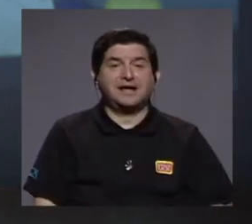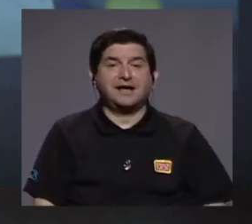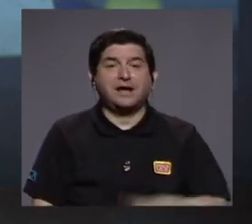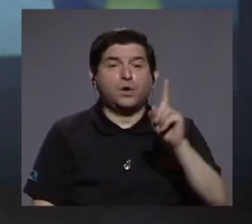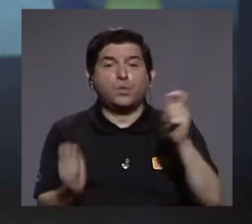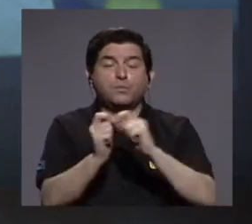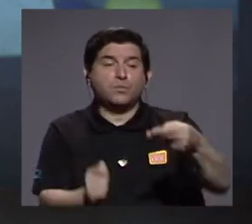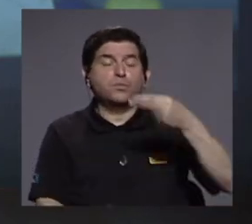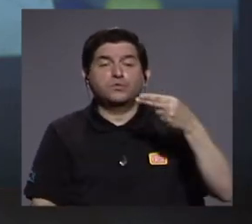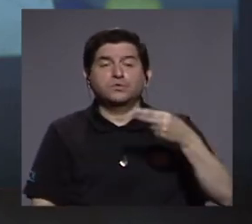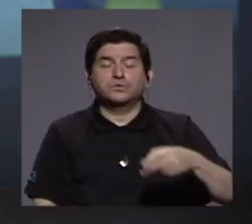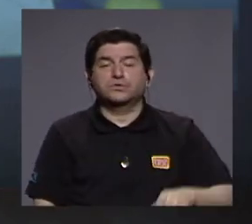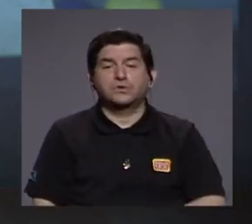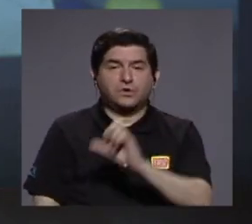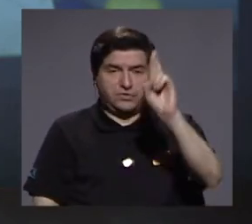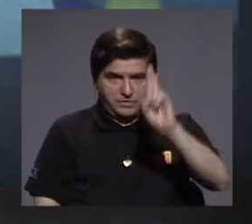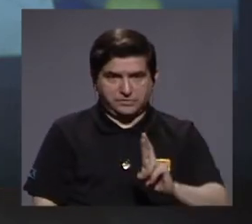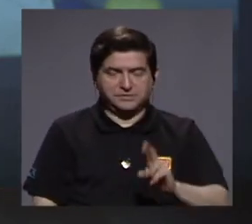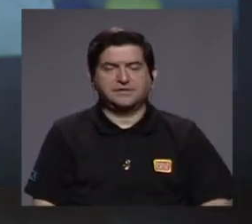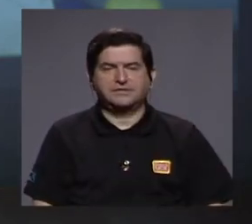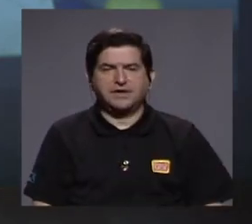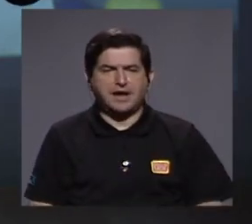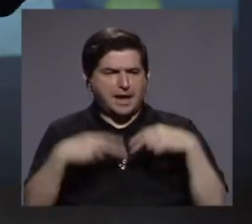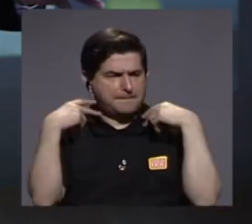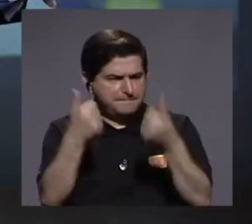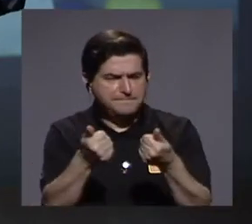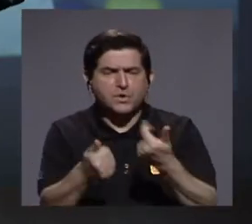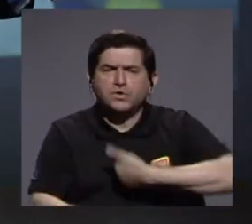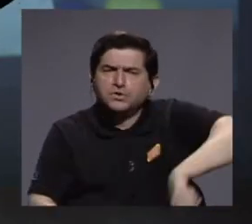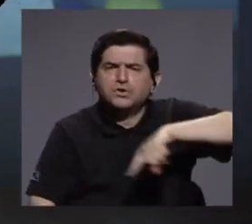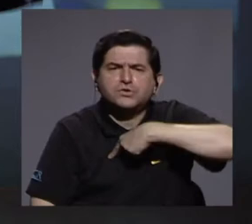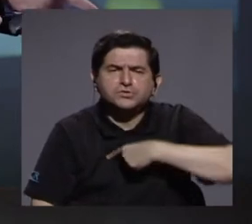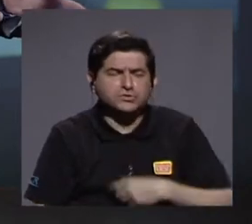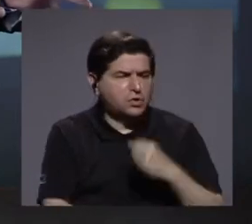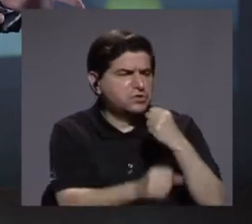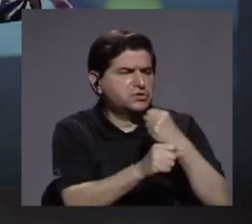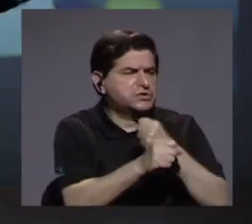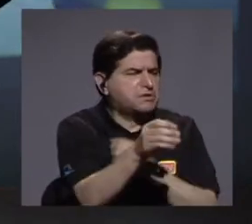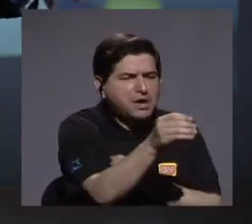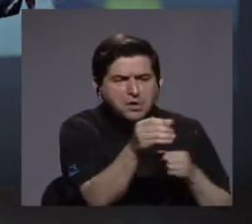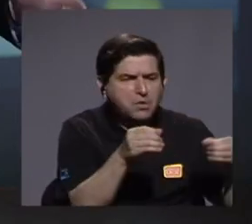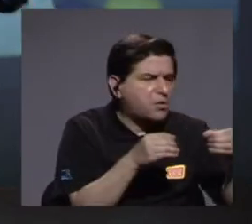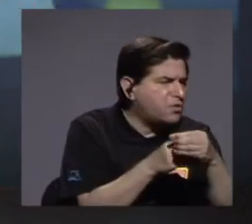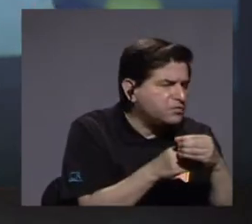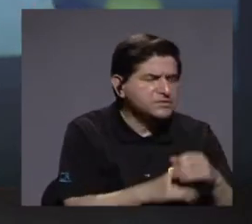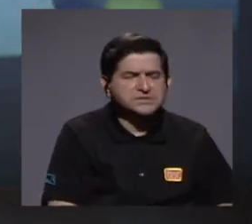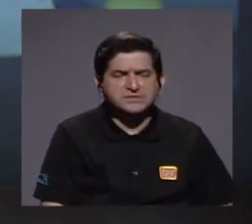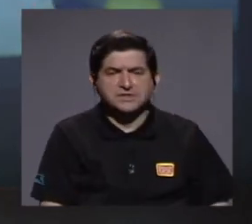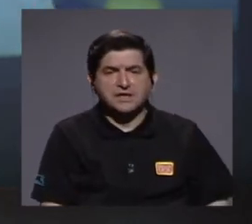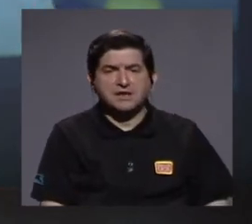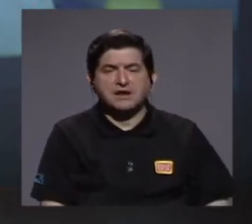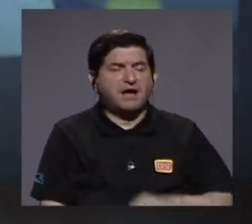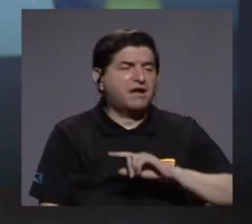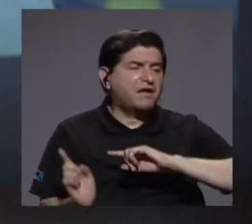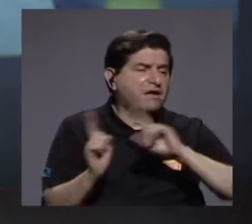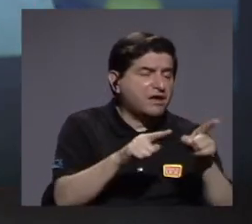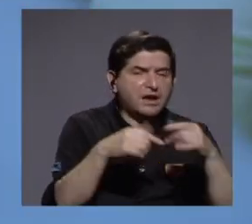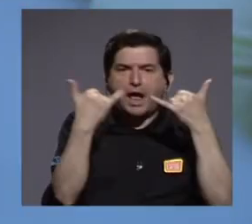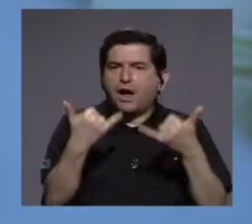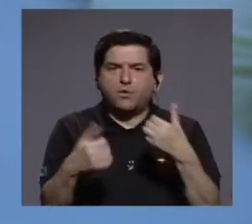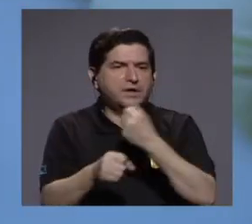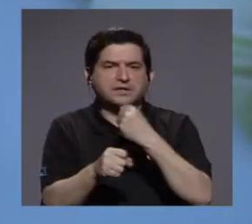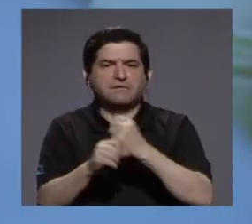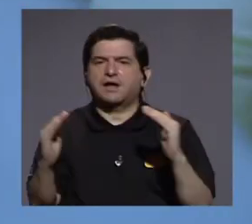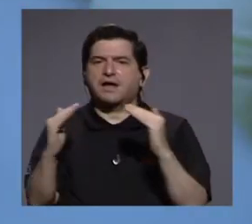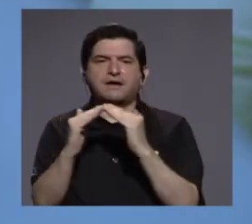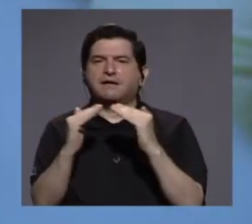Rica porque muy rápidamente pudimos pasar de trabajar en oficinas y desplazarnos a poder trabajar desde nuestras casas.